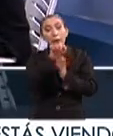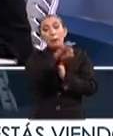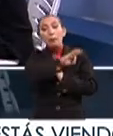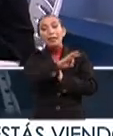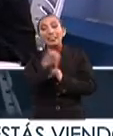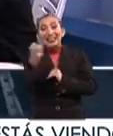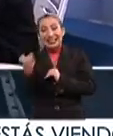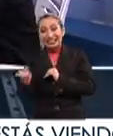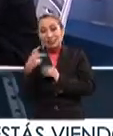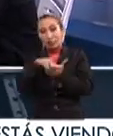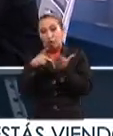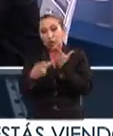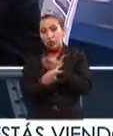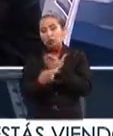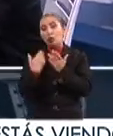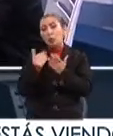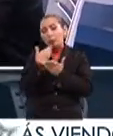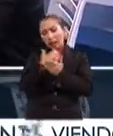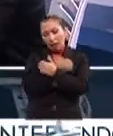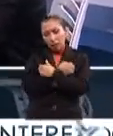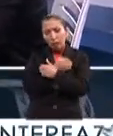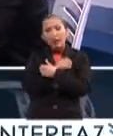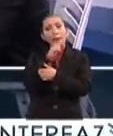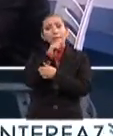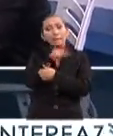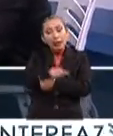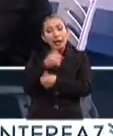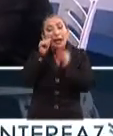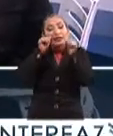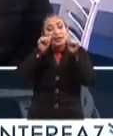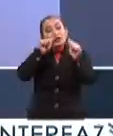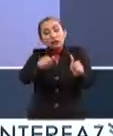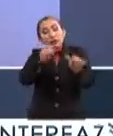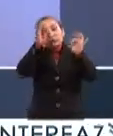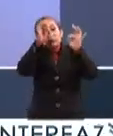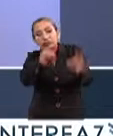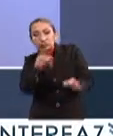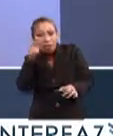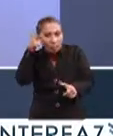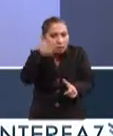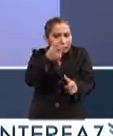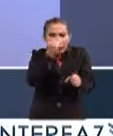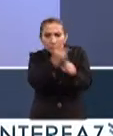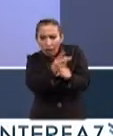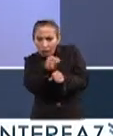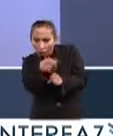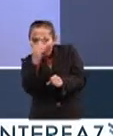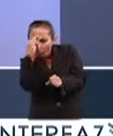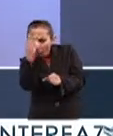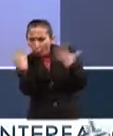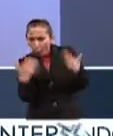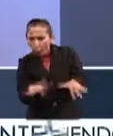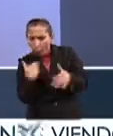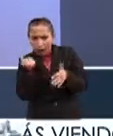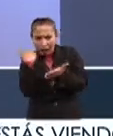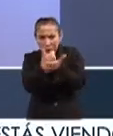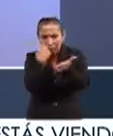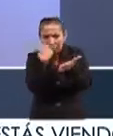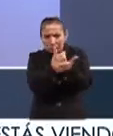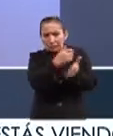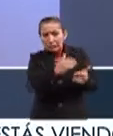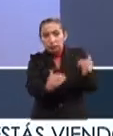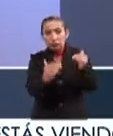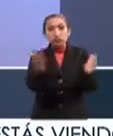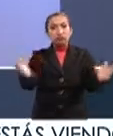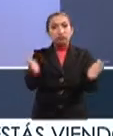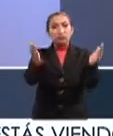puede hacer no solo una buena educación, sino además una atención, una detección de los talentos, un buen acompañamiento y sobre todo